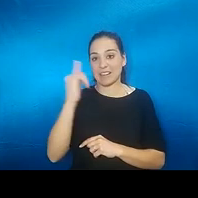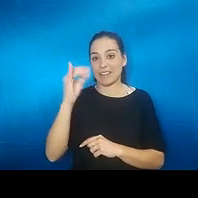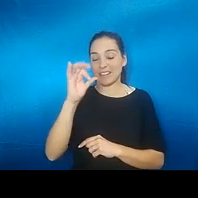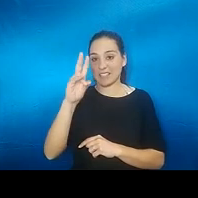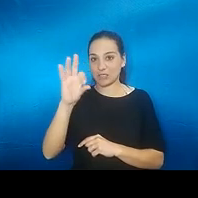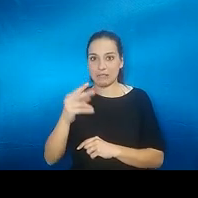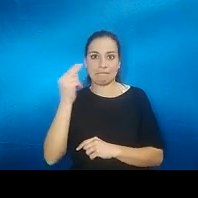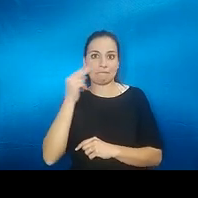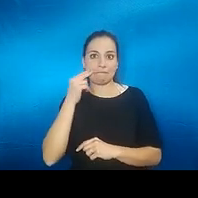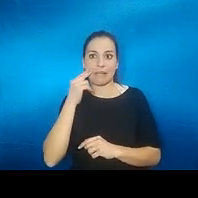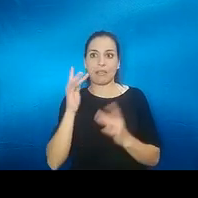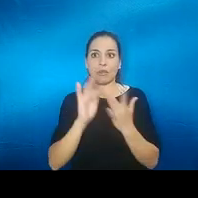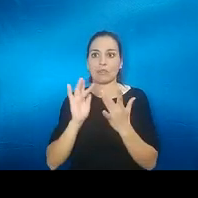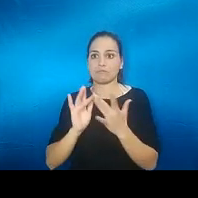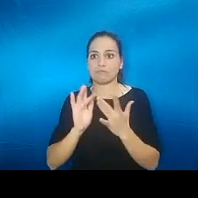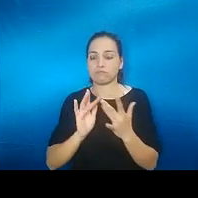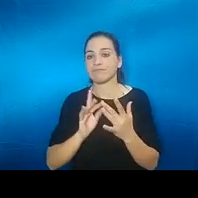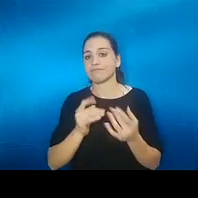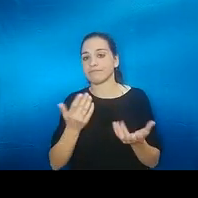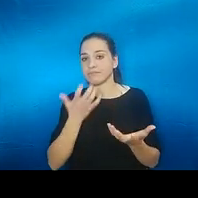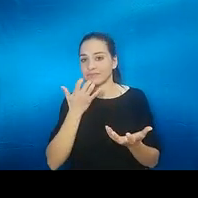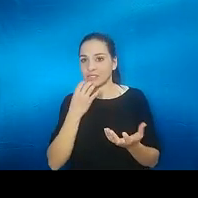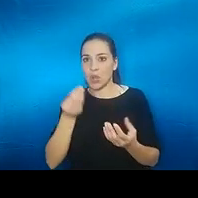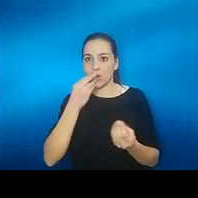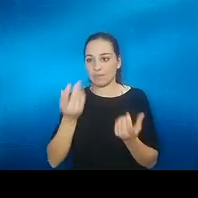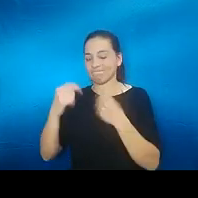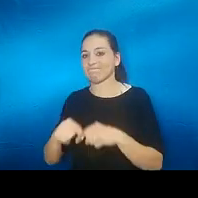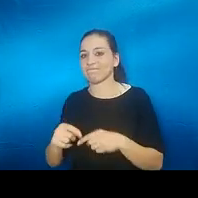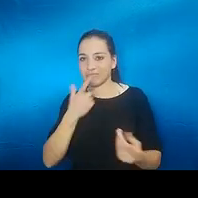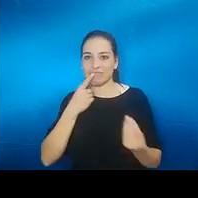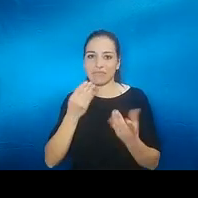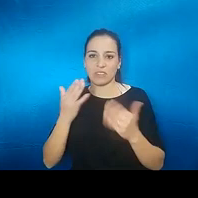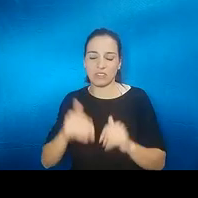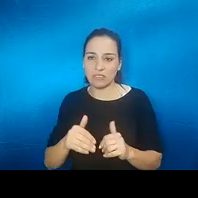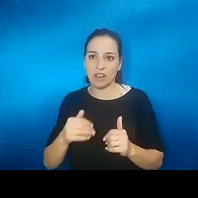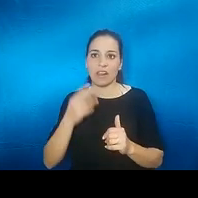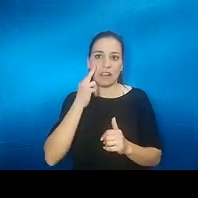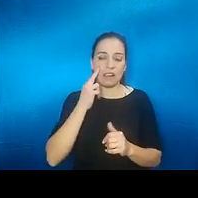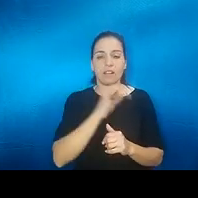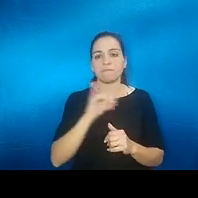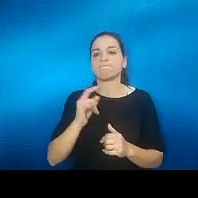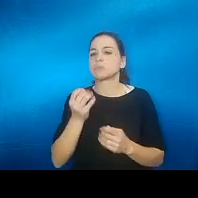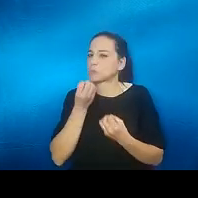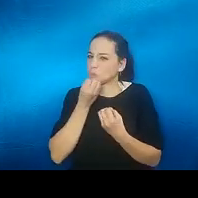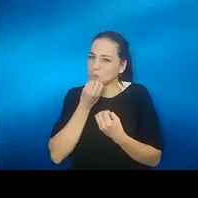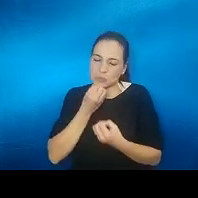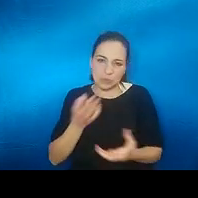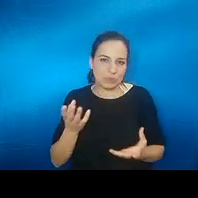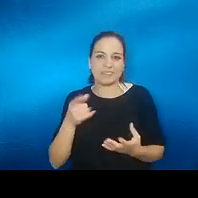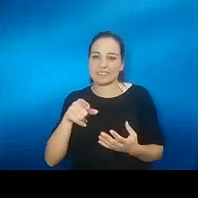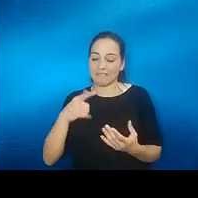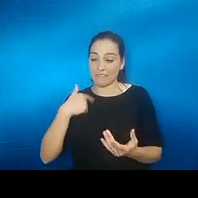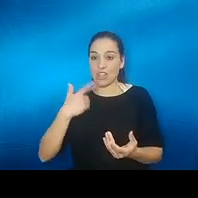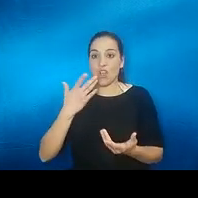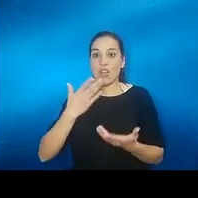sociabilizar y por ejemplo comer con alguien y que no sienta esos sabores utilizar vuestra discapacidad